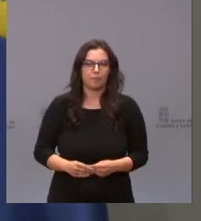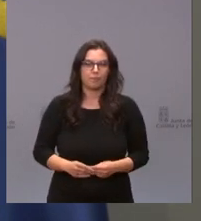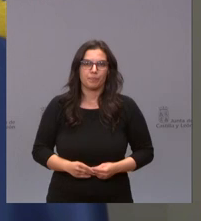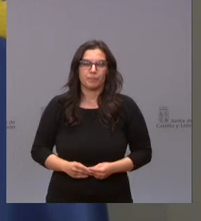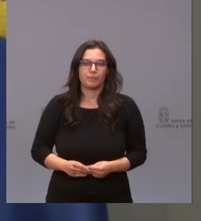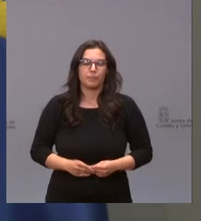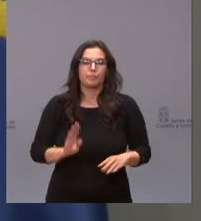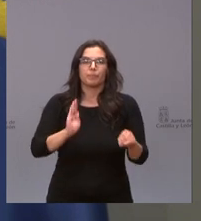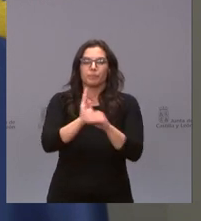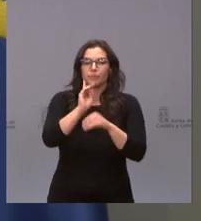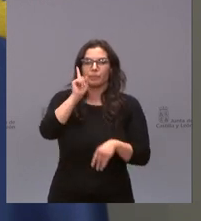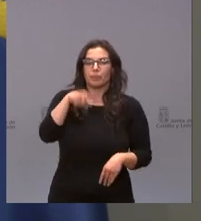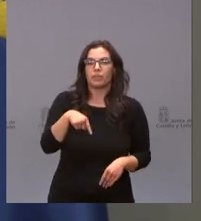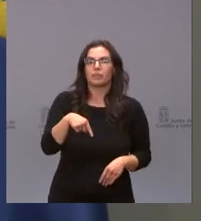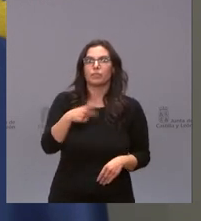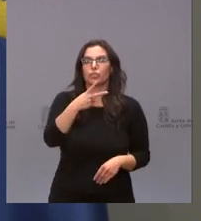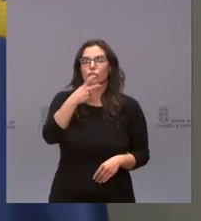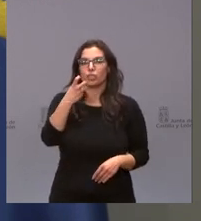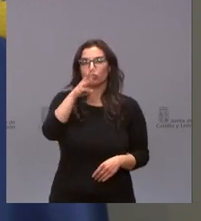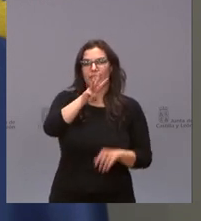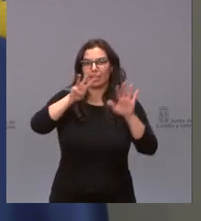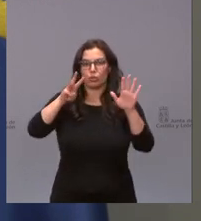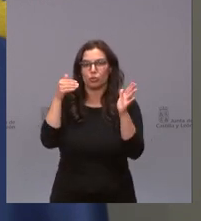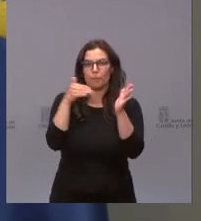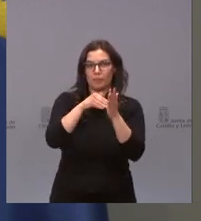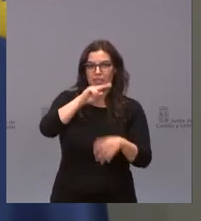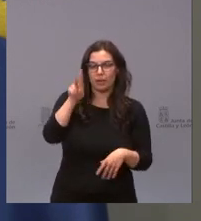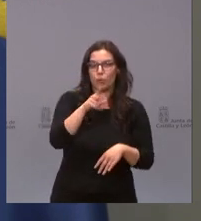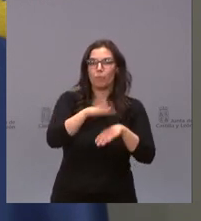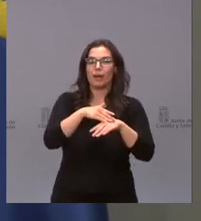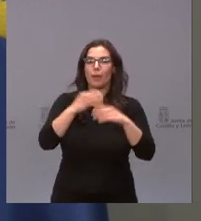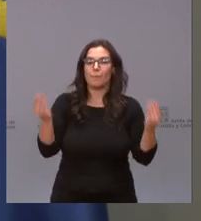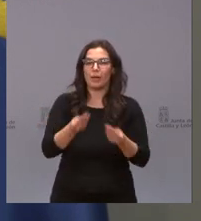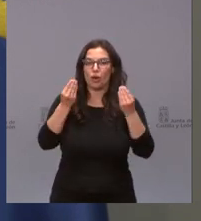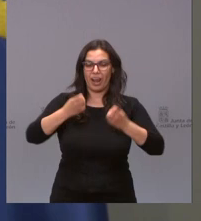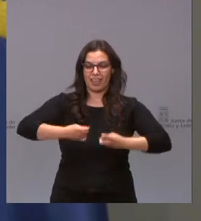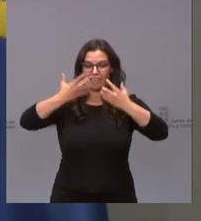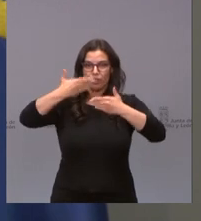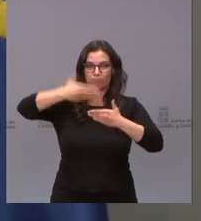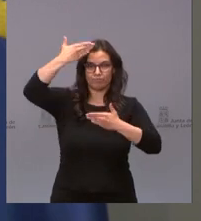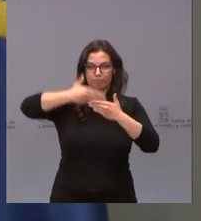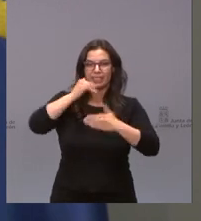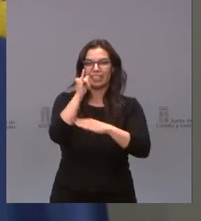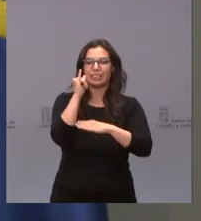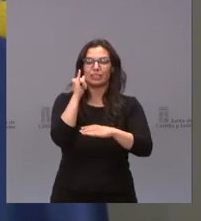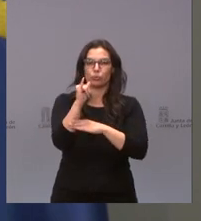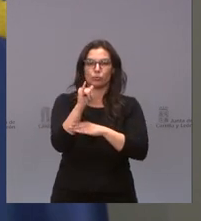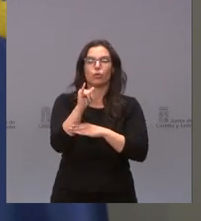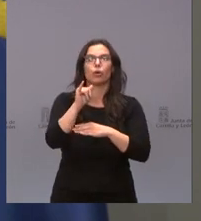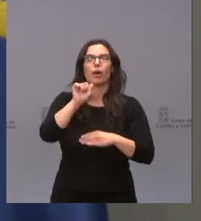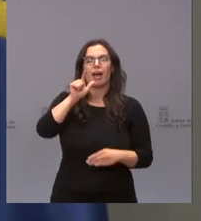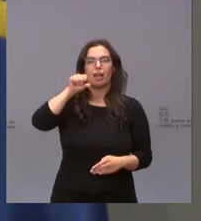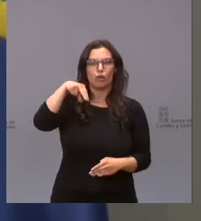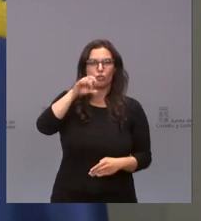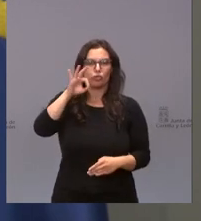Se destinan también 238.000 euros para mejorar la fachada del Instituto de Educación Secundaria Alonso Berruguete,